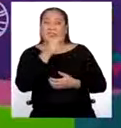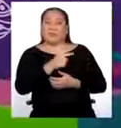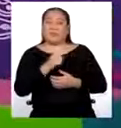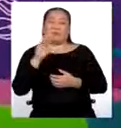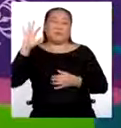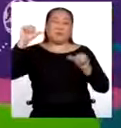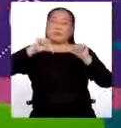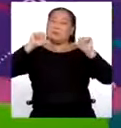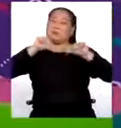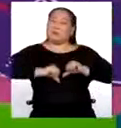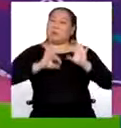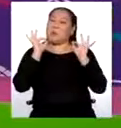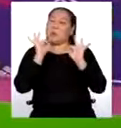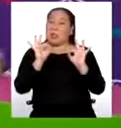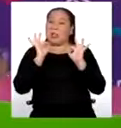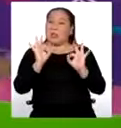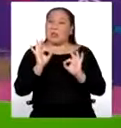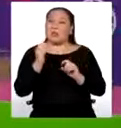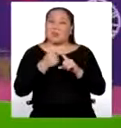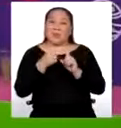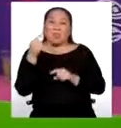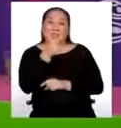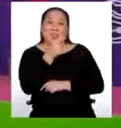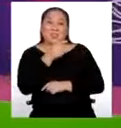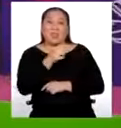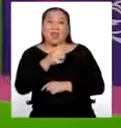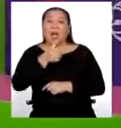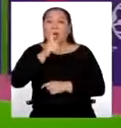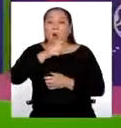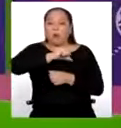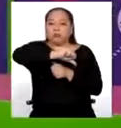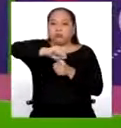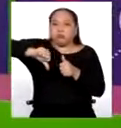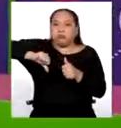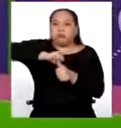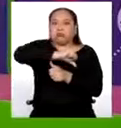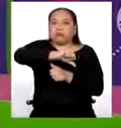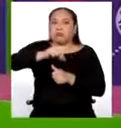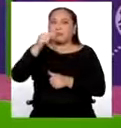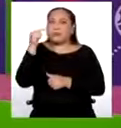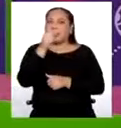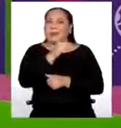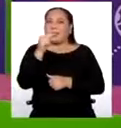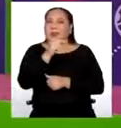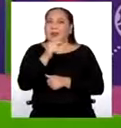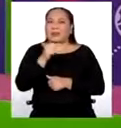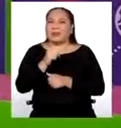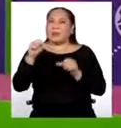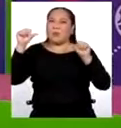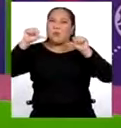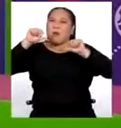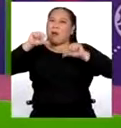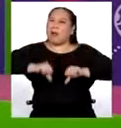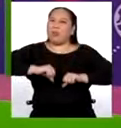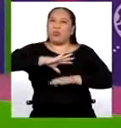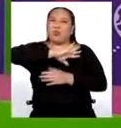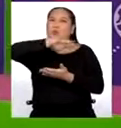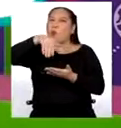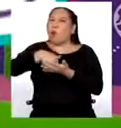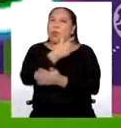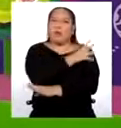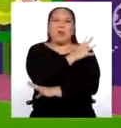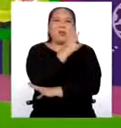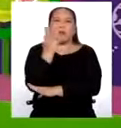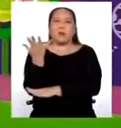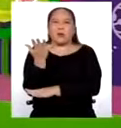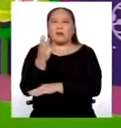dañino y peligroso. Pero esa es el agua que nos rodea y eso definitivamente debe perjudicar todo el ecosistema que depende de